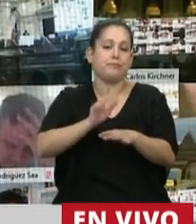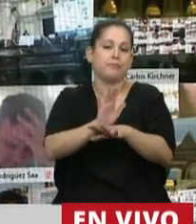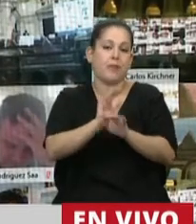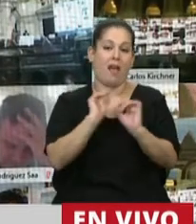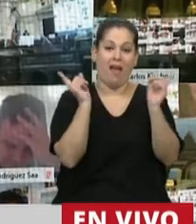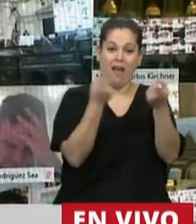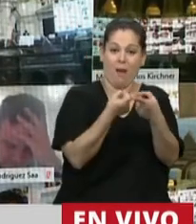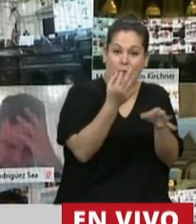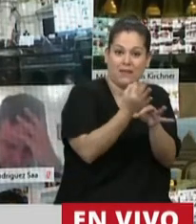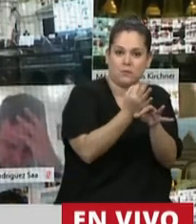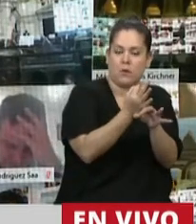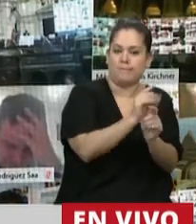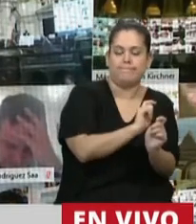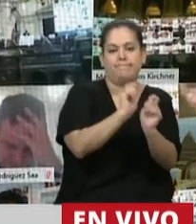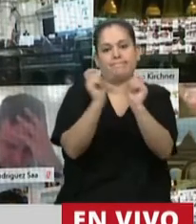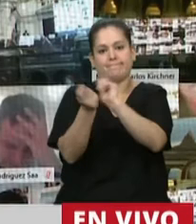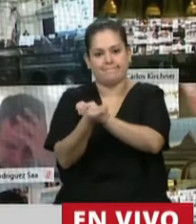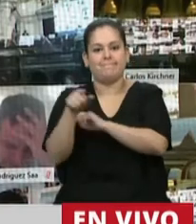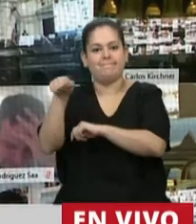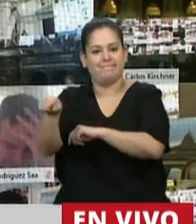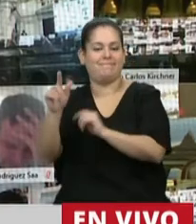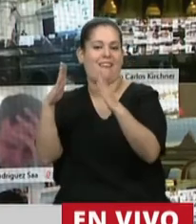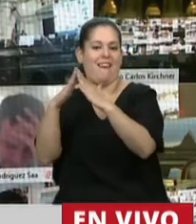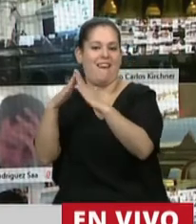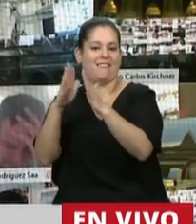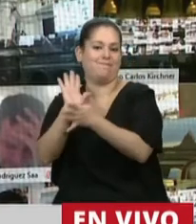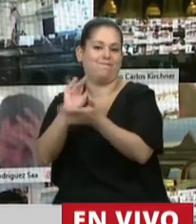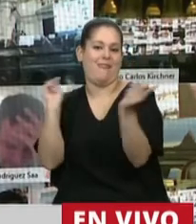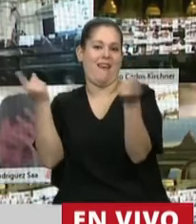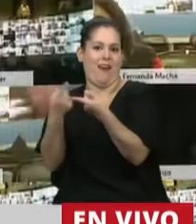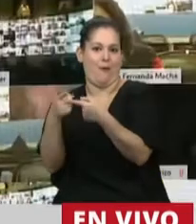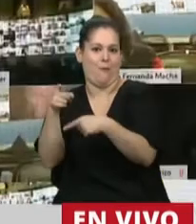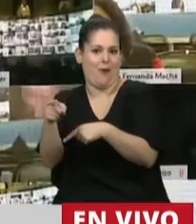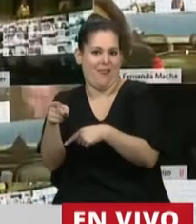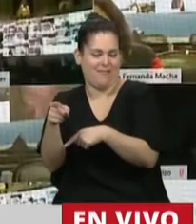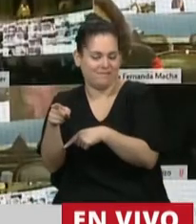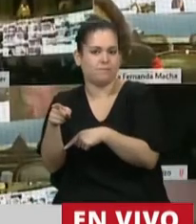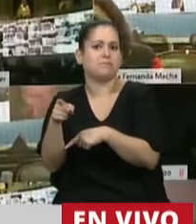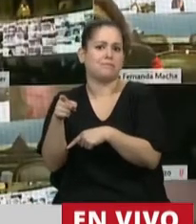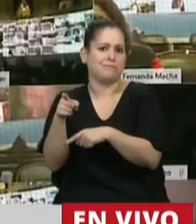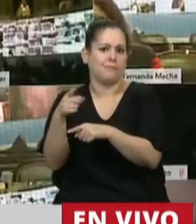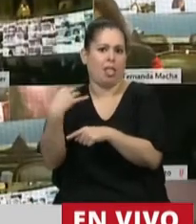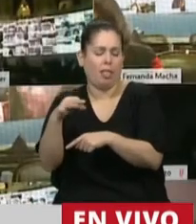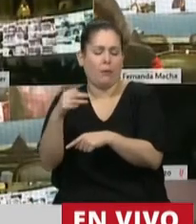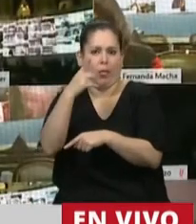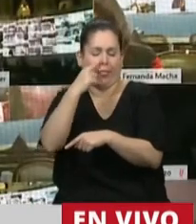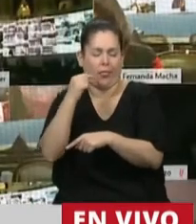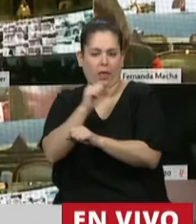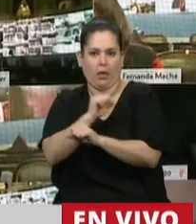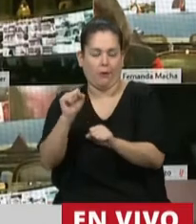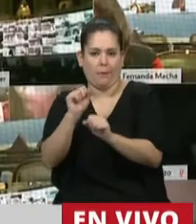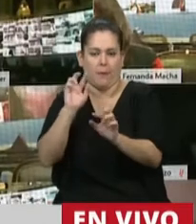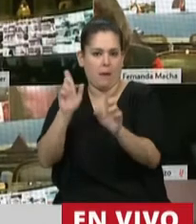hogares que rápidamente de un día para otro debieron implementar estrategias para continuar y